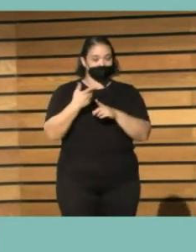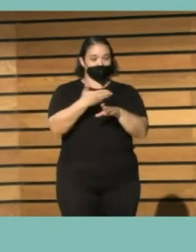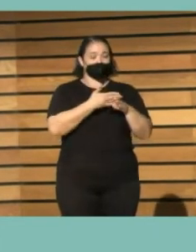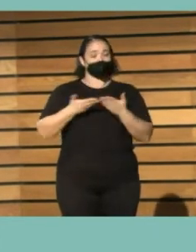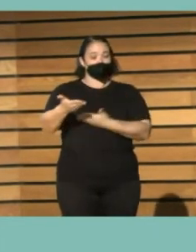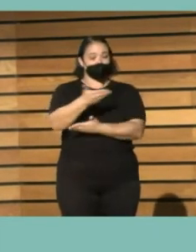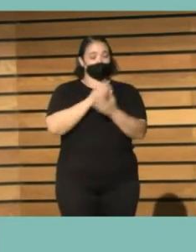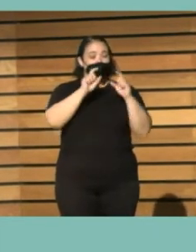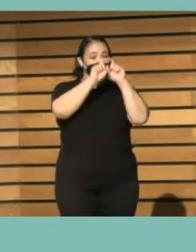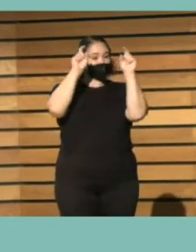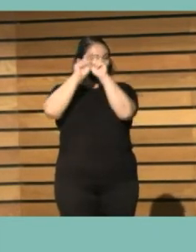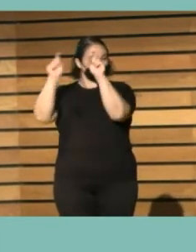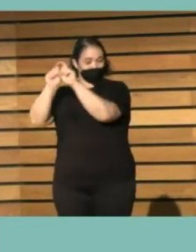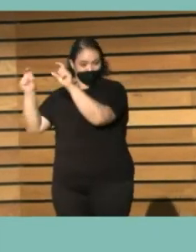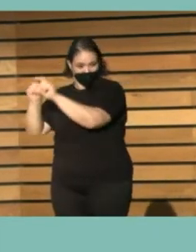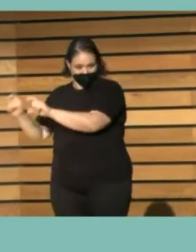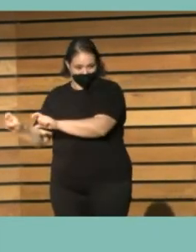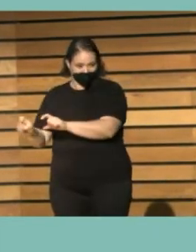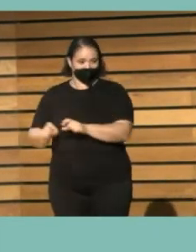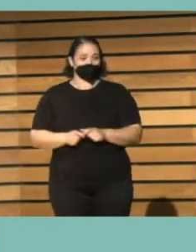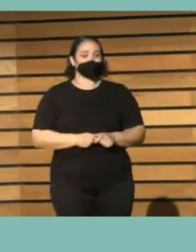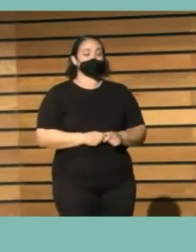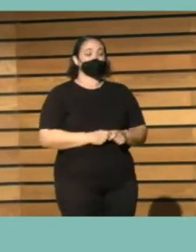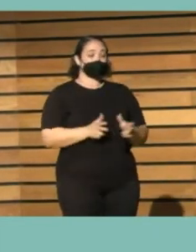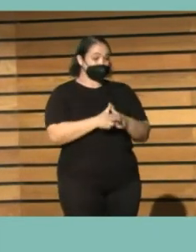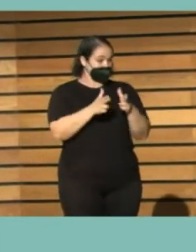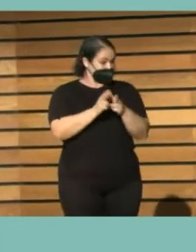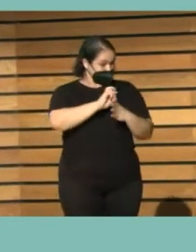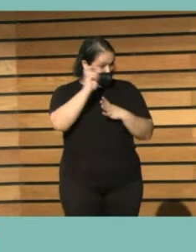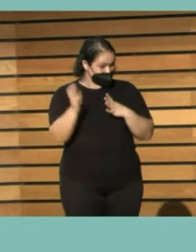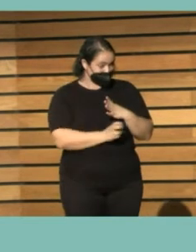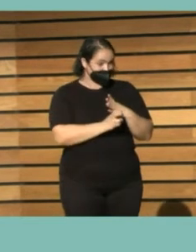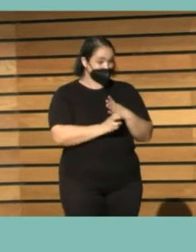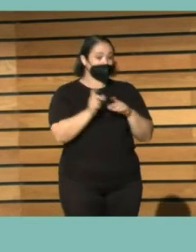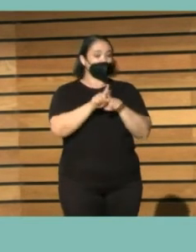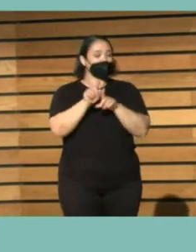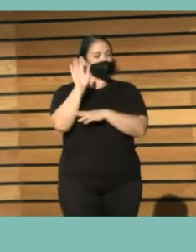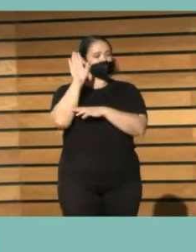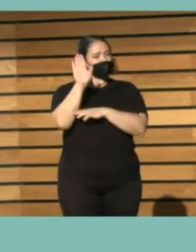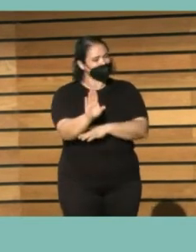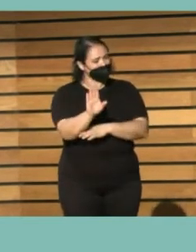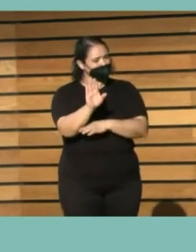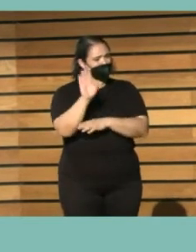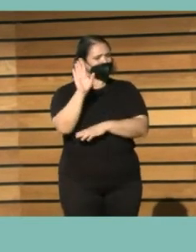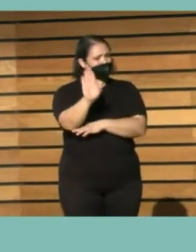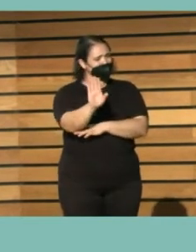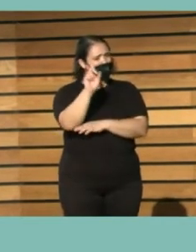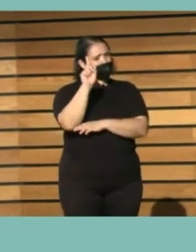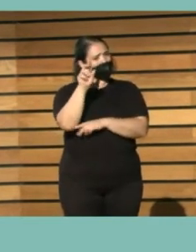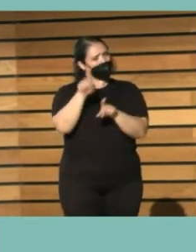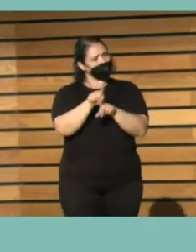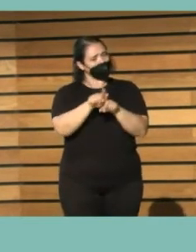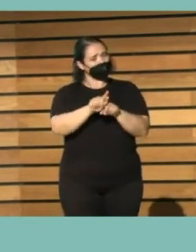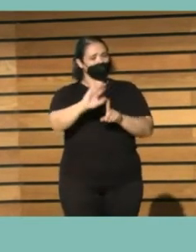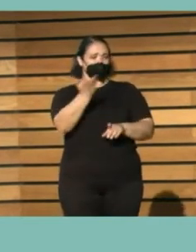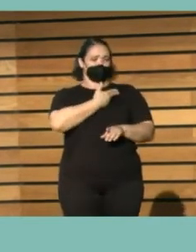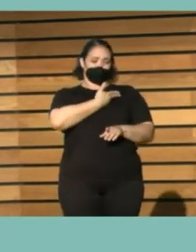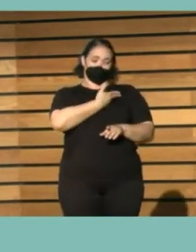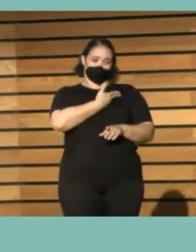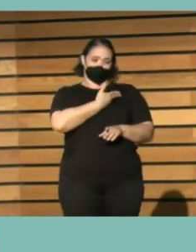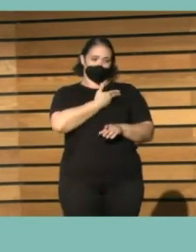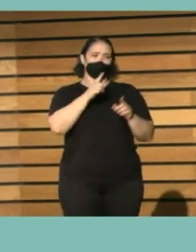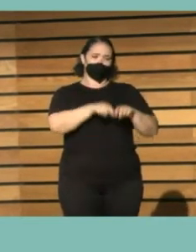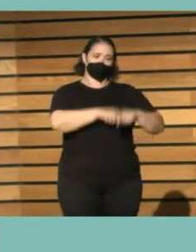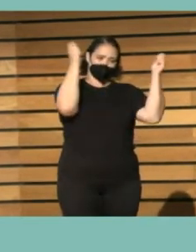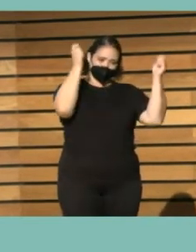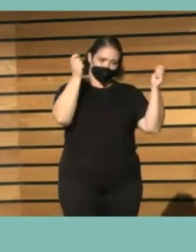entidades etcétera pero hay un tema que me preocupa mucho que es el tema del fascismo que es un monstruo que creo que que puede ser real y nos puede hacer mucho daño porque puede acabar con todo